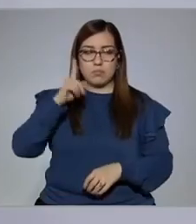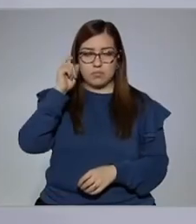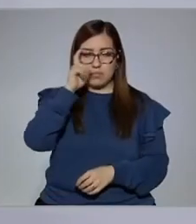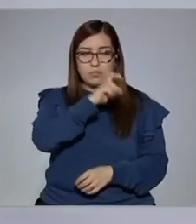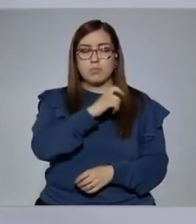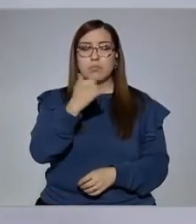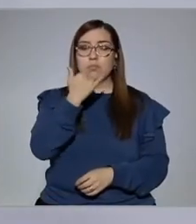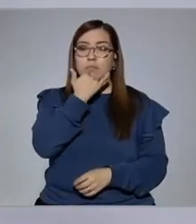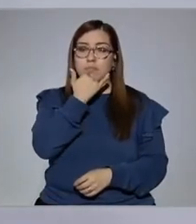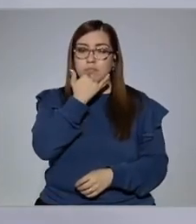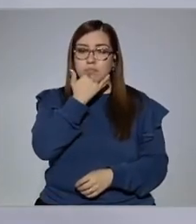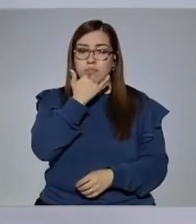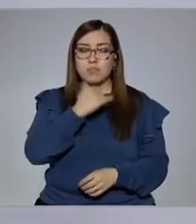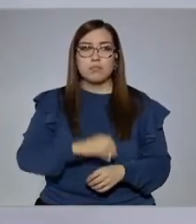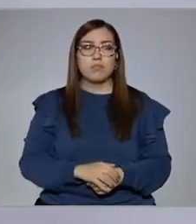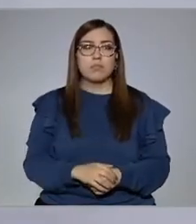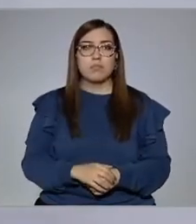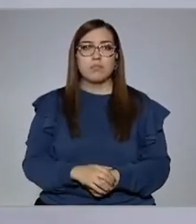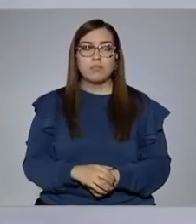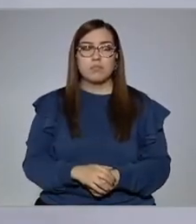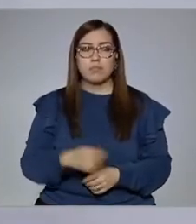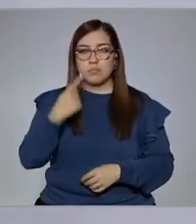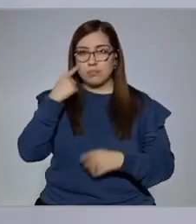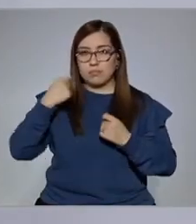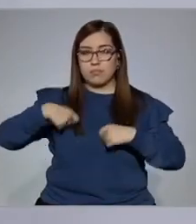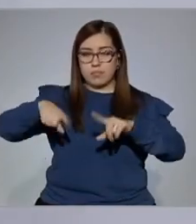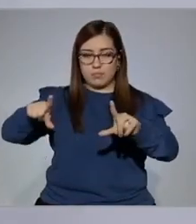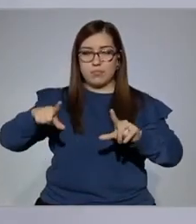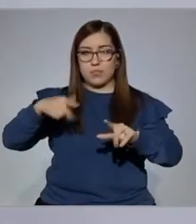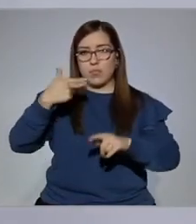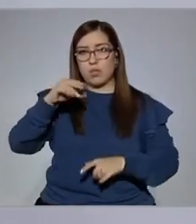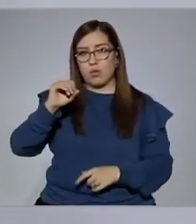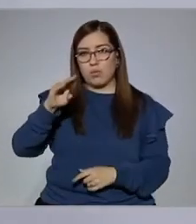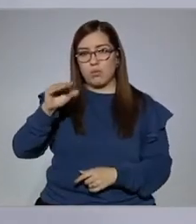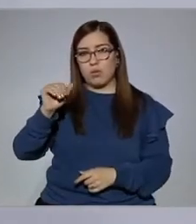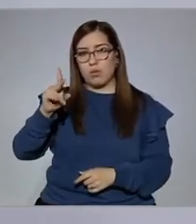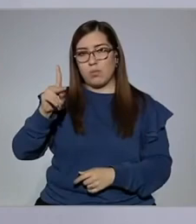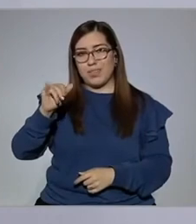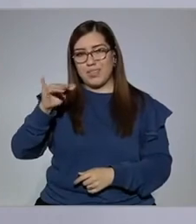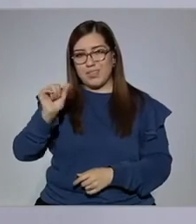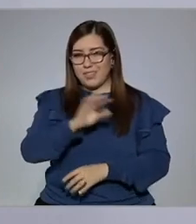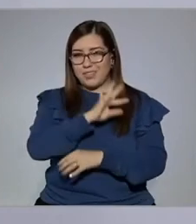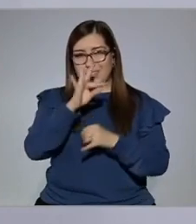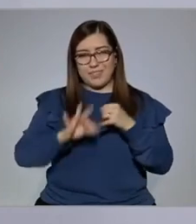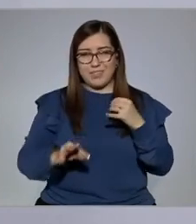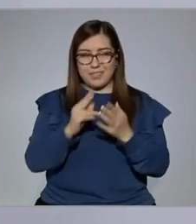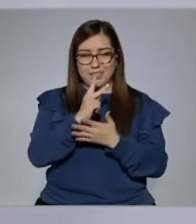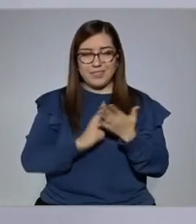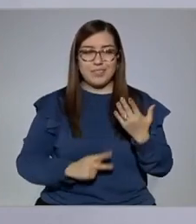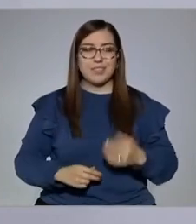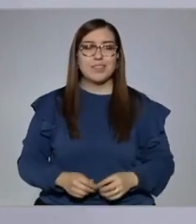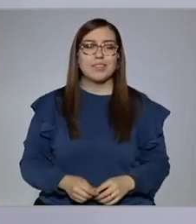Vamos a, si les parece, vamos a ver una cápsula de homeopatía y regresamos ya en la parte final de nuestro programa.